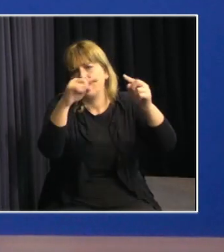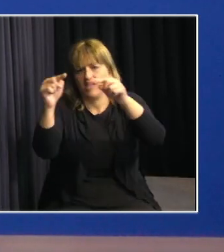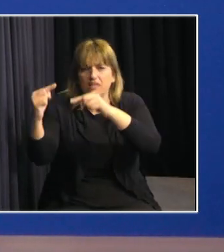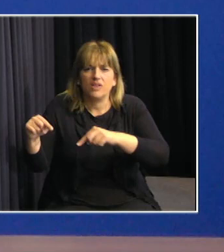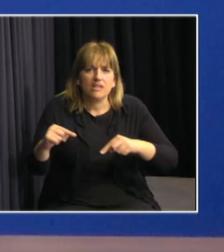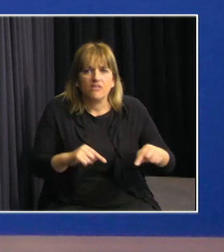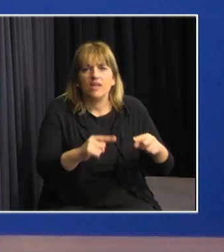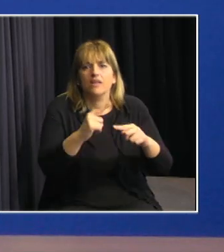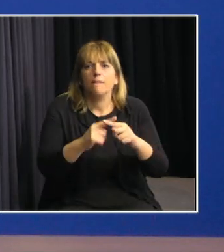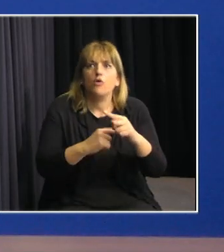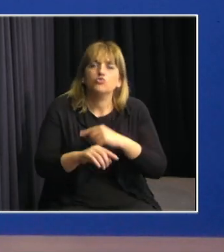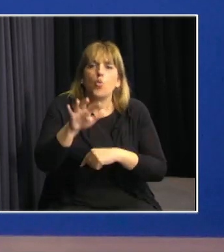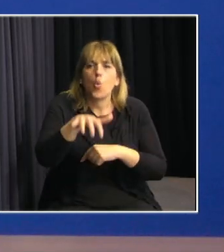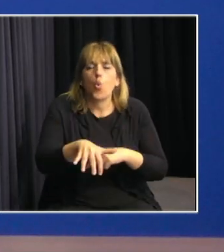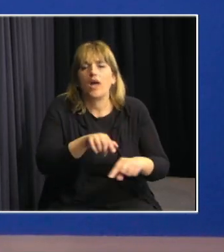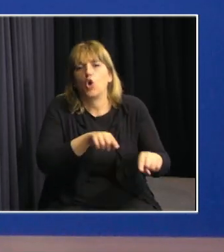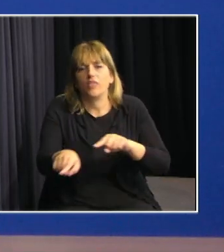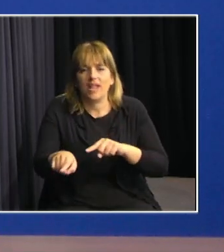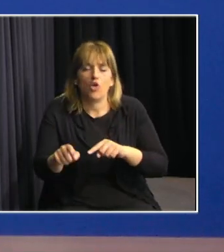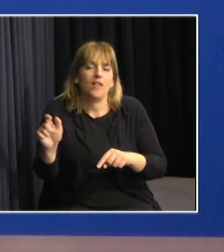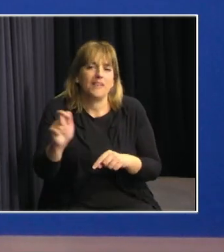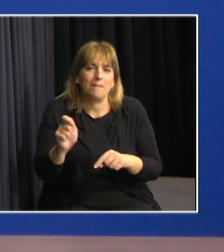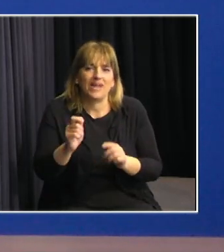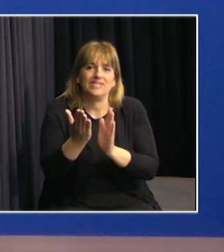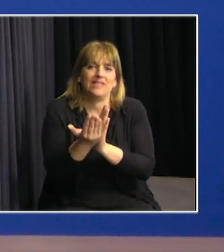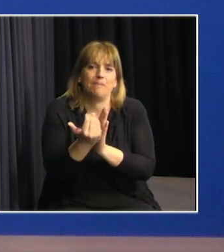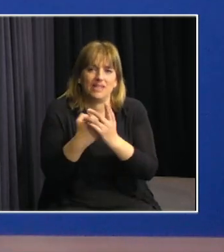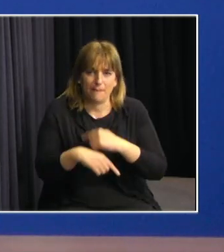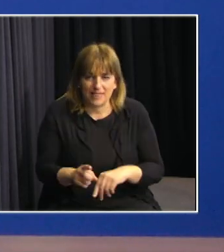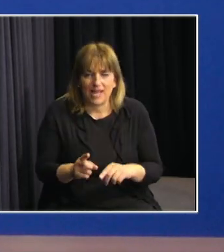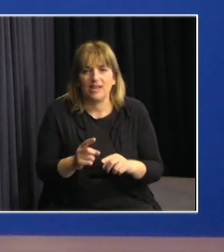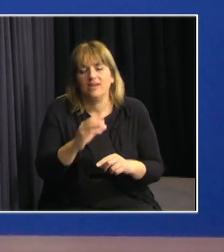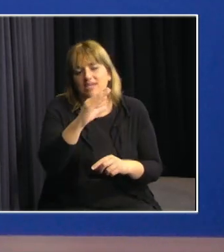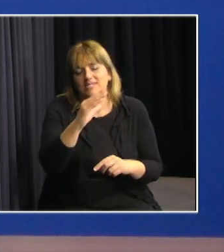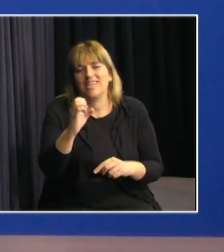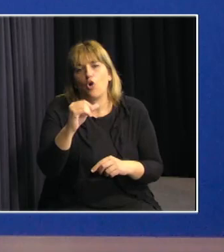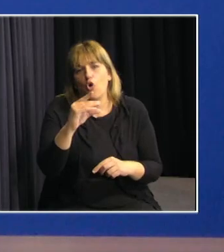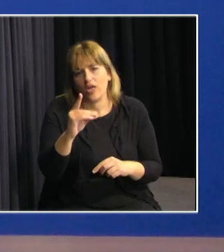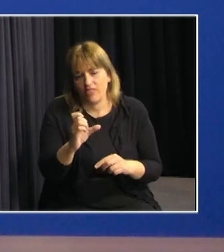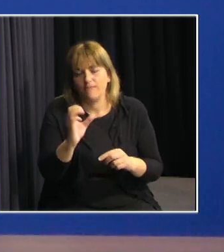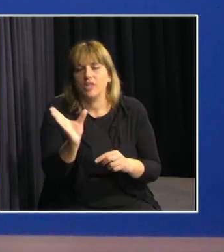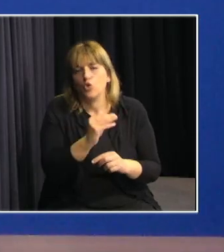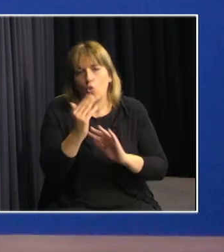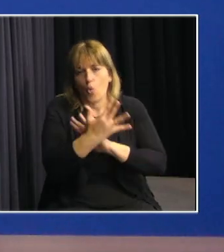a través de los centros conegradores de emergencia departamentales, los ECUED de todo el país.